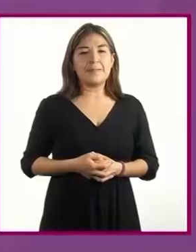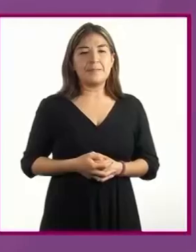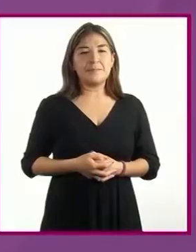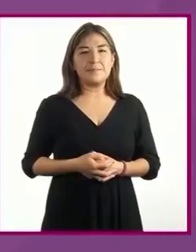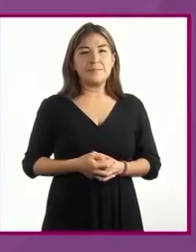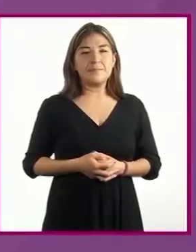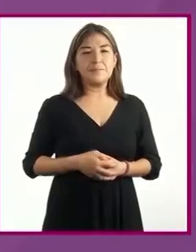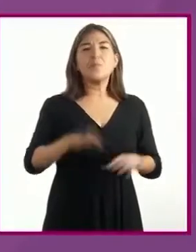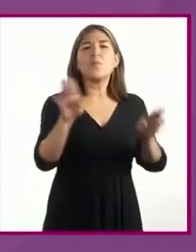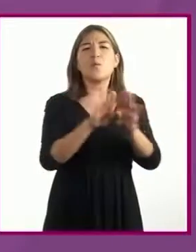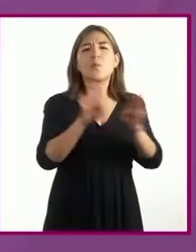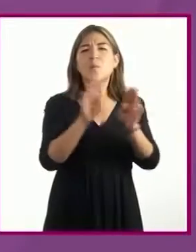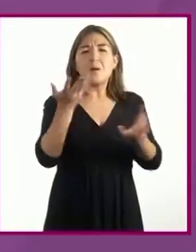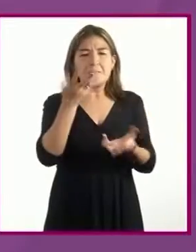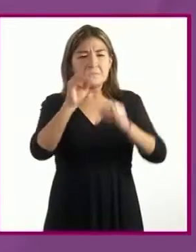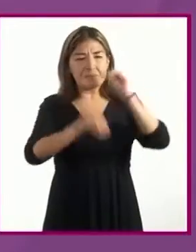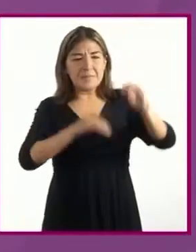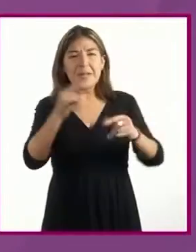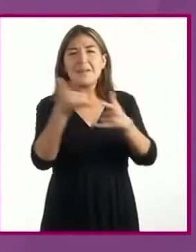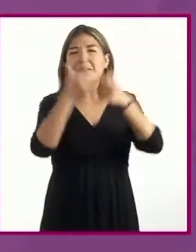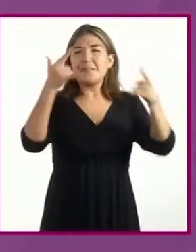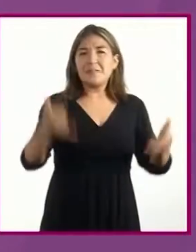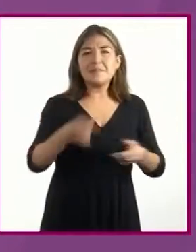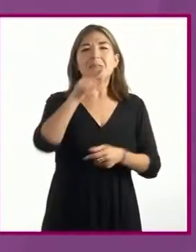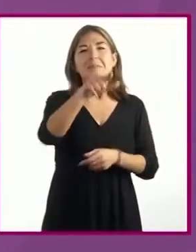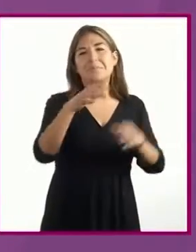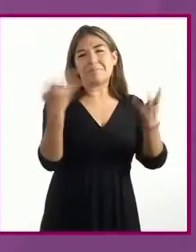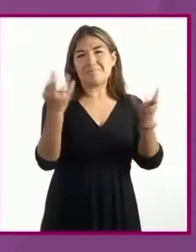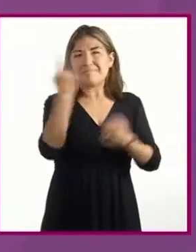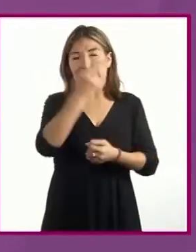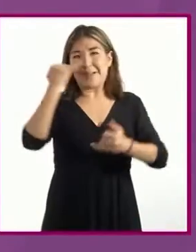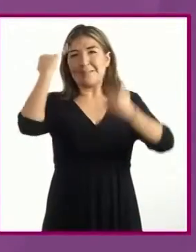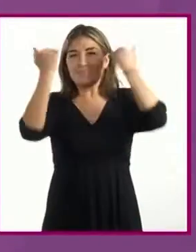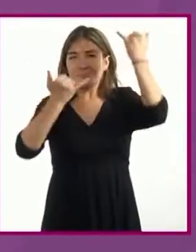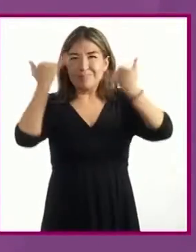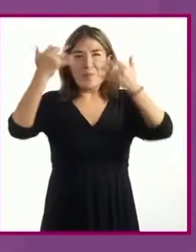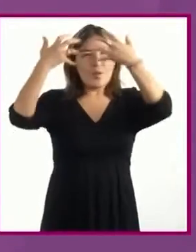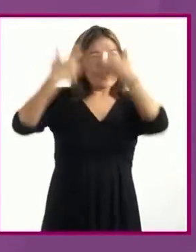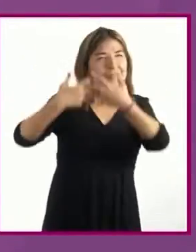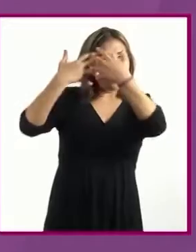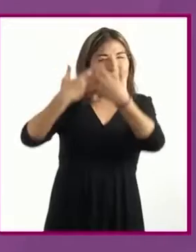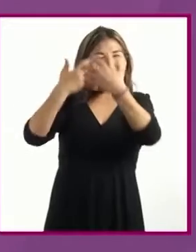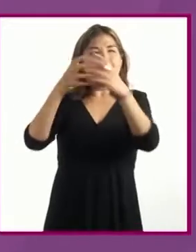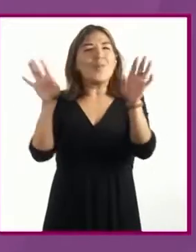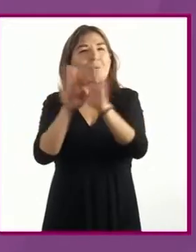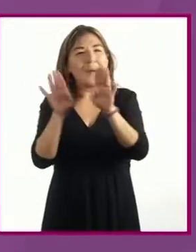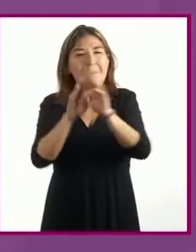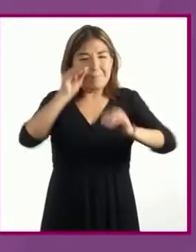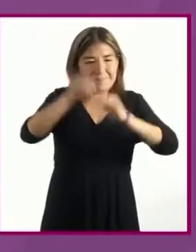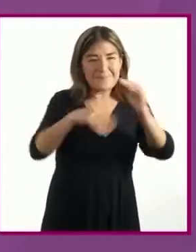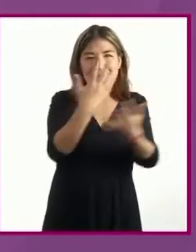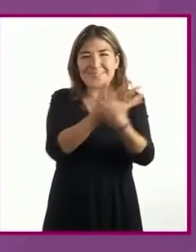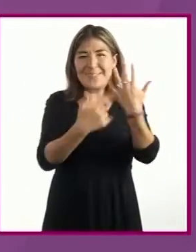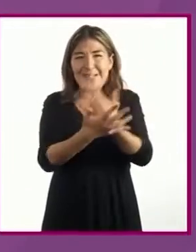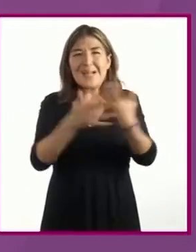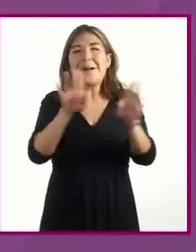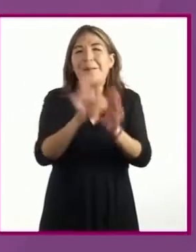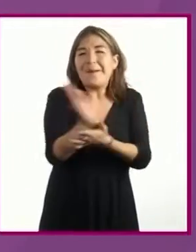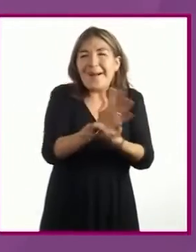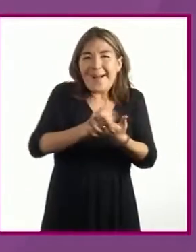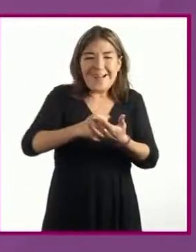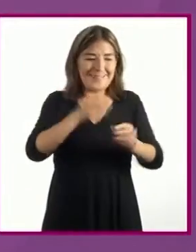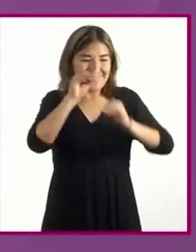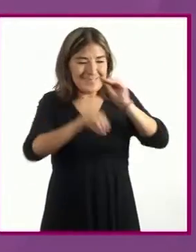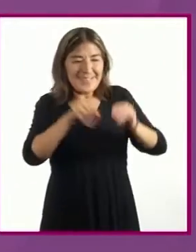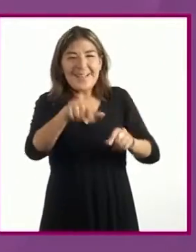La elaboración de una historieta requiere de creatividad, imaginación y muchas ganas de relatar una historia.